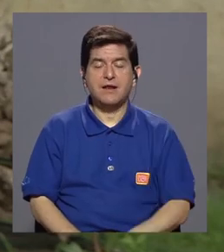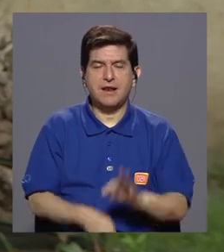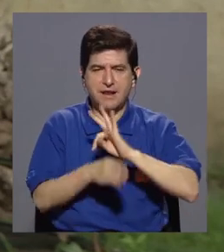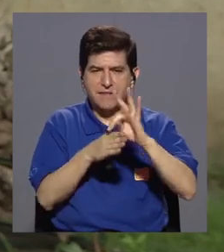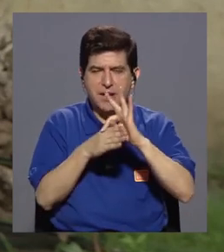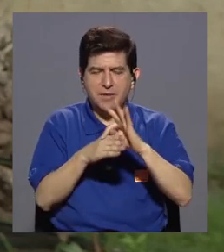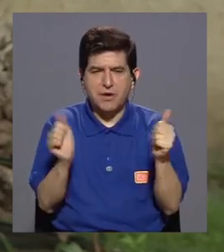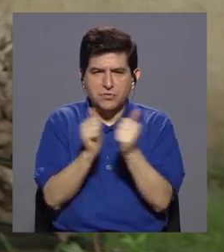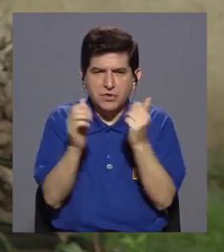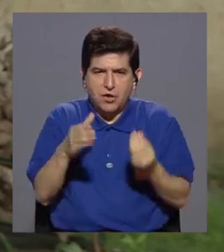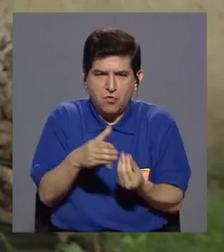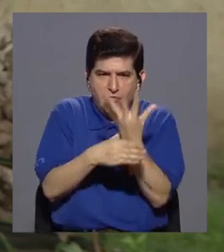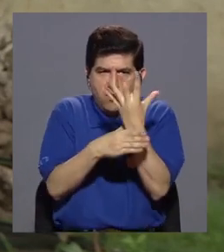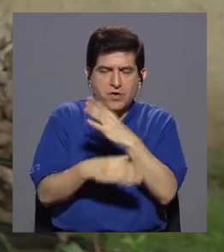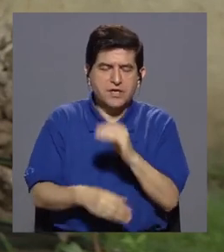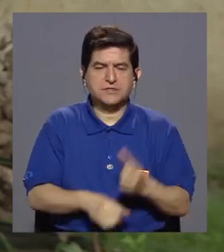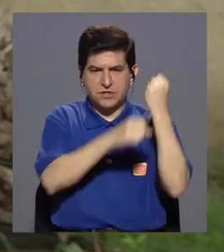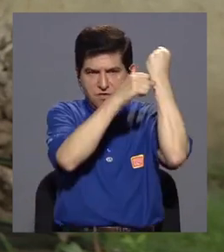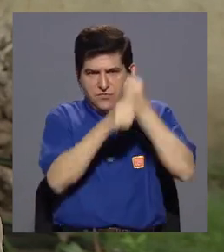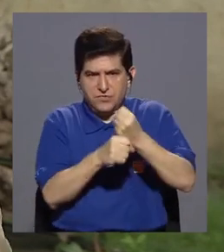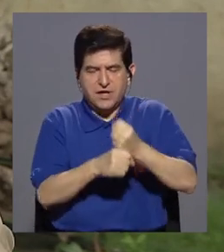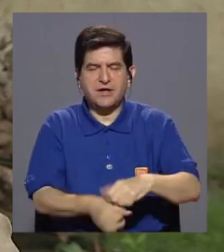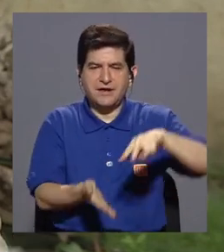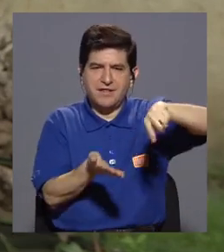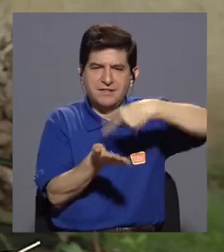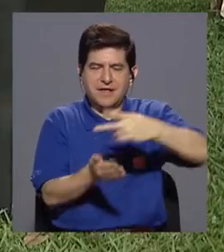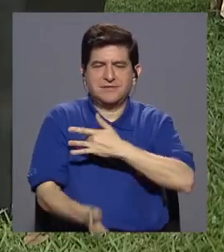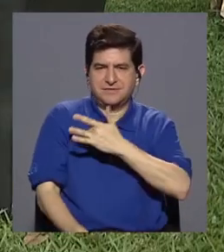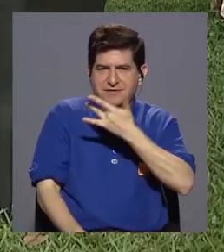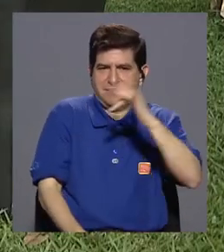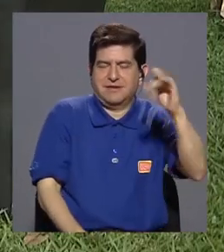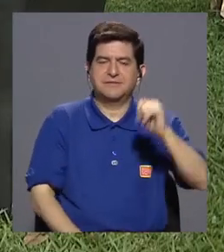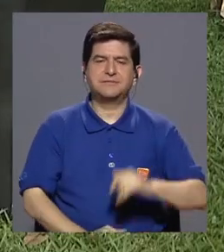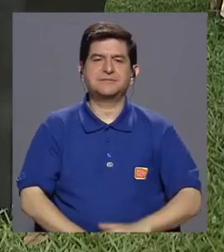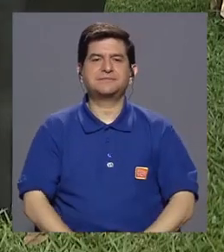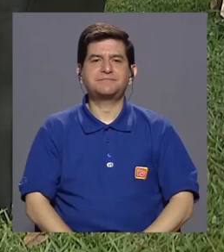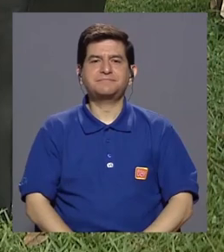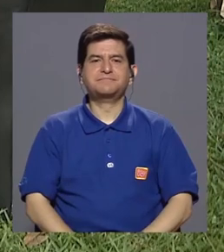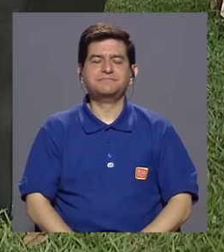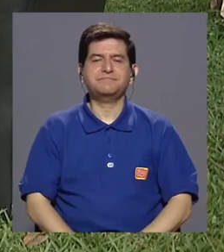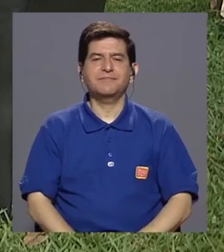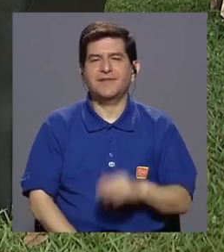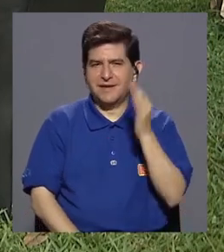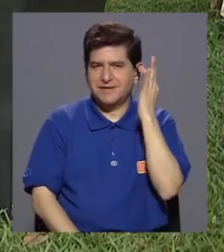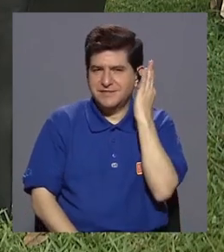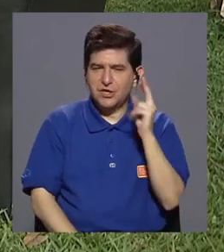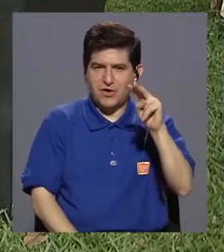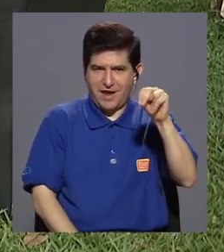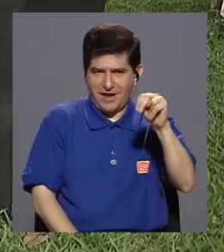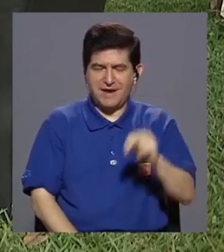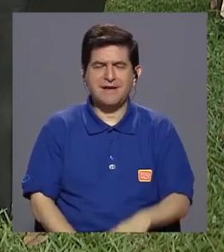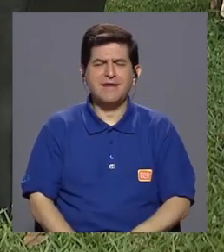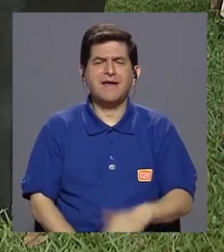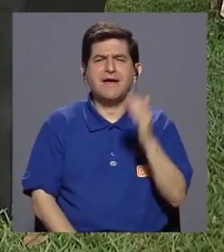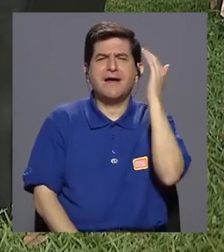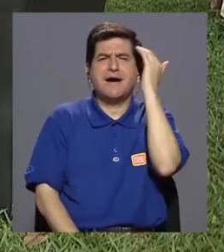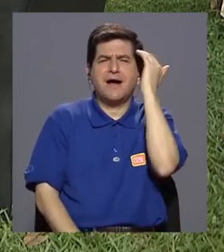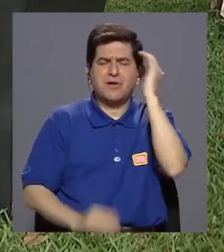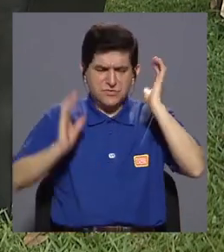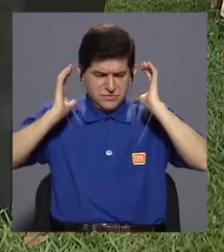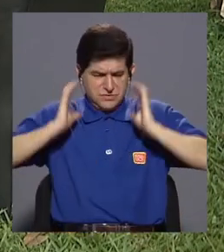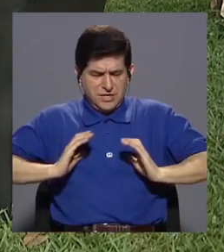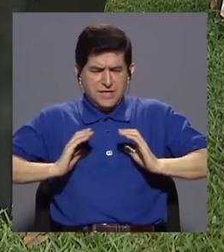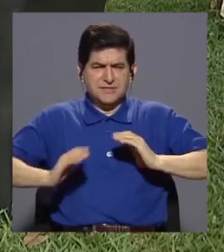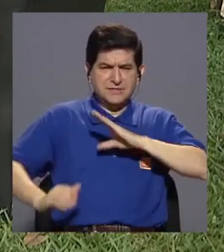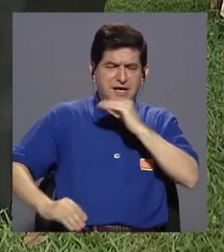terapeuta floral y fundadora de La Danza para el Alma. Doña Nuria, ¿cómo nos ayuda la conciencia del cuerpo